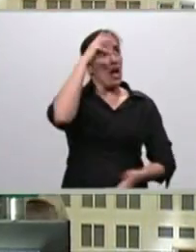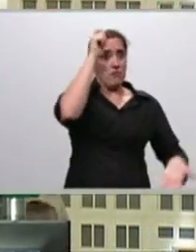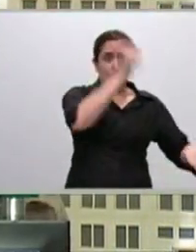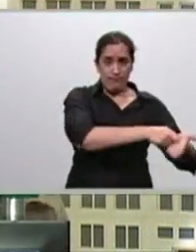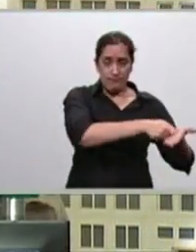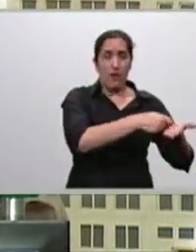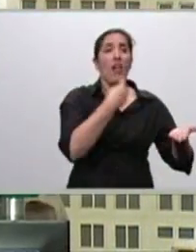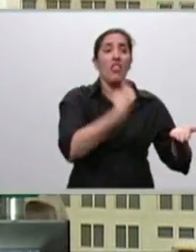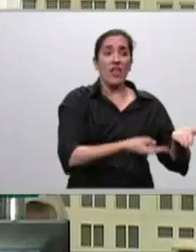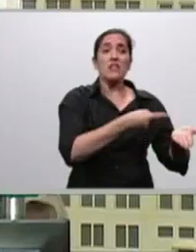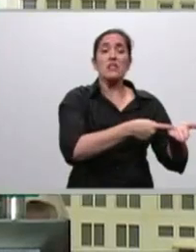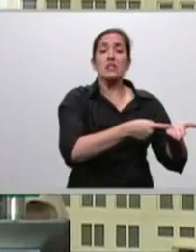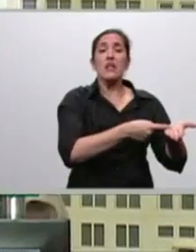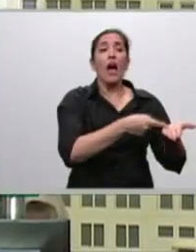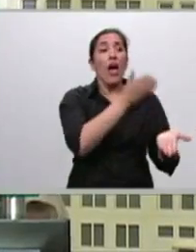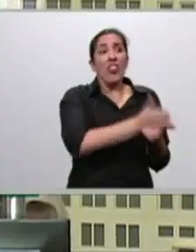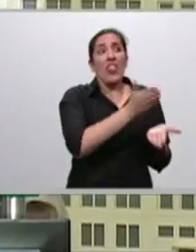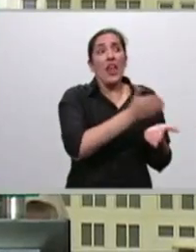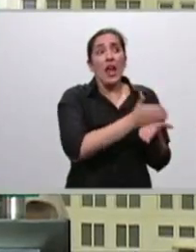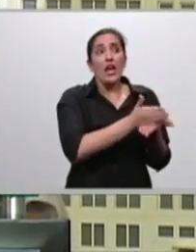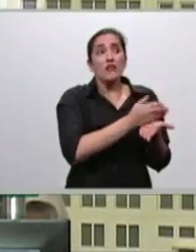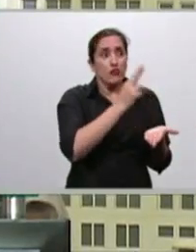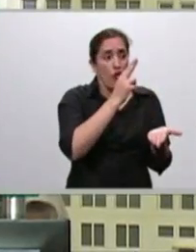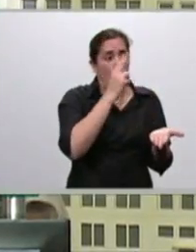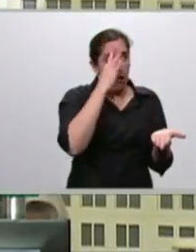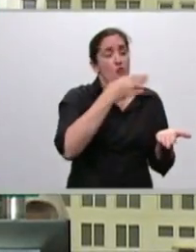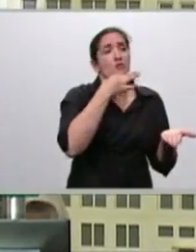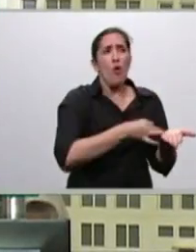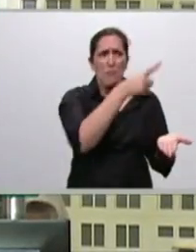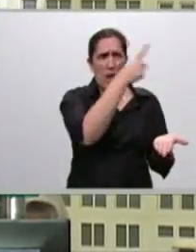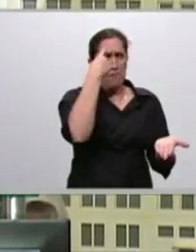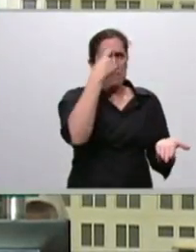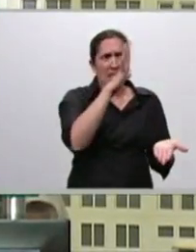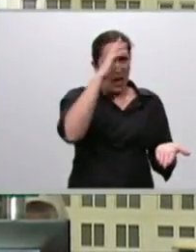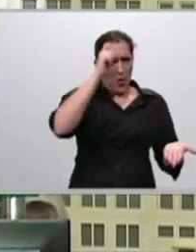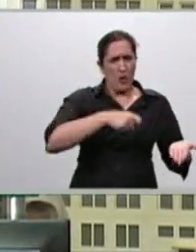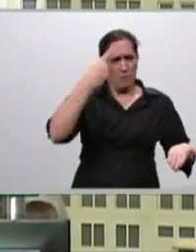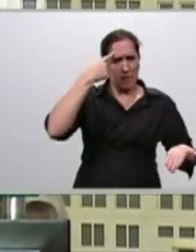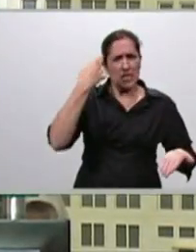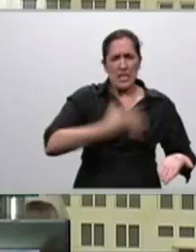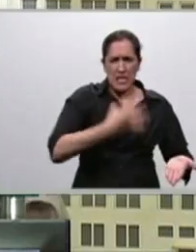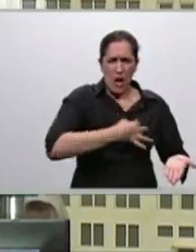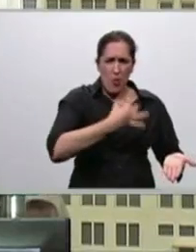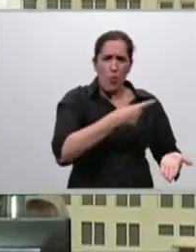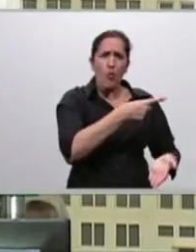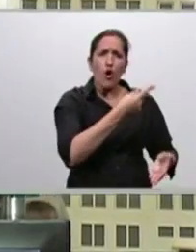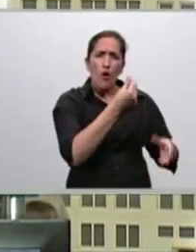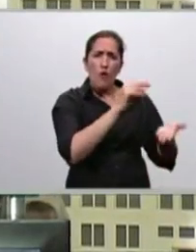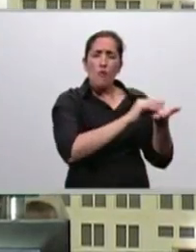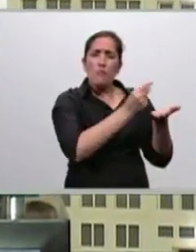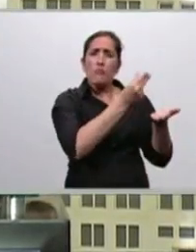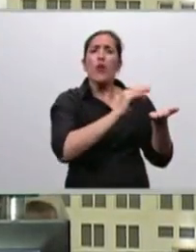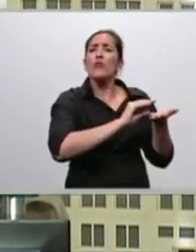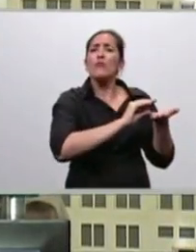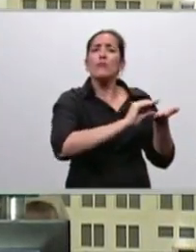está en acorde a derecho y está tan seguro de que esos fondos deben distribuirse así, por qué no lo